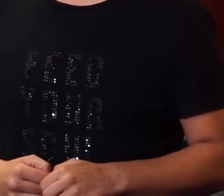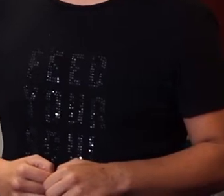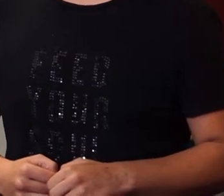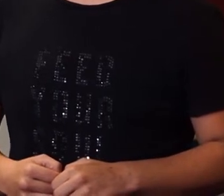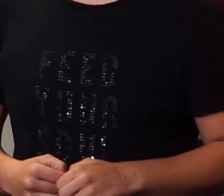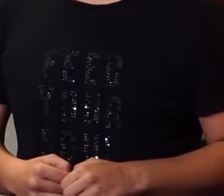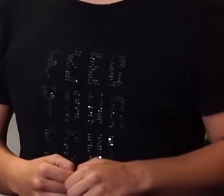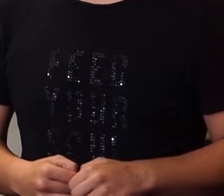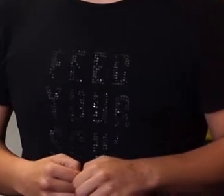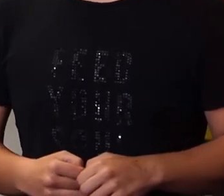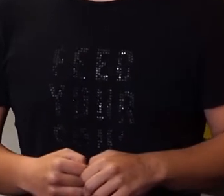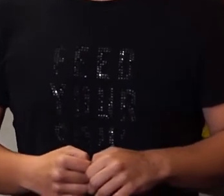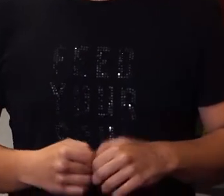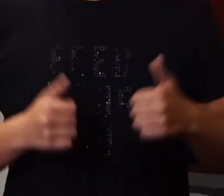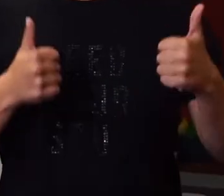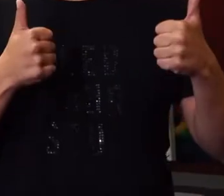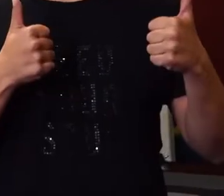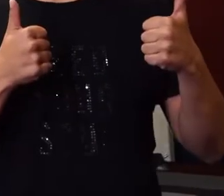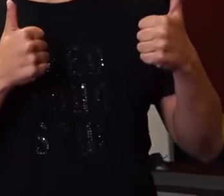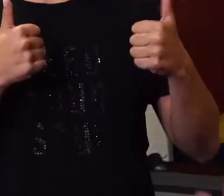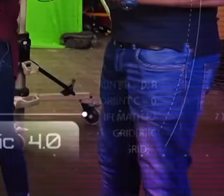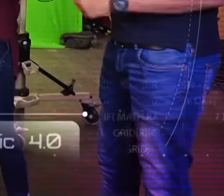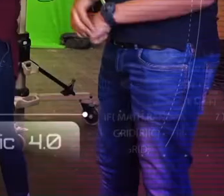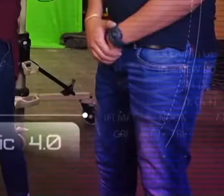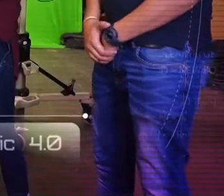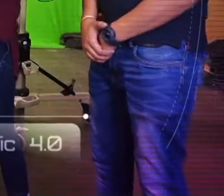lenguaje básico de señas, de la lengua de señas?